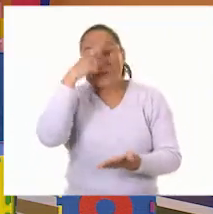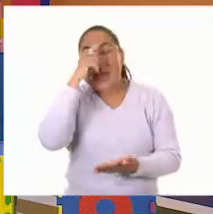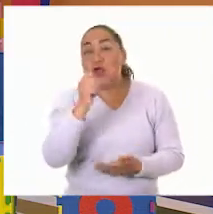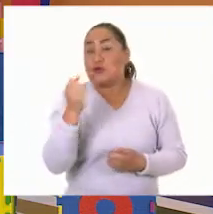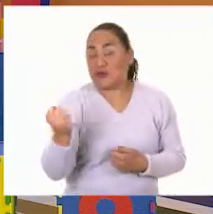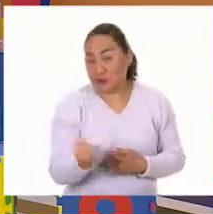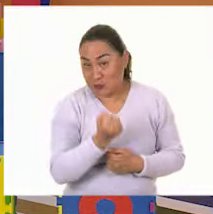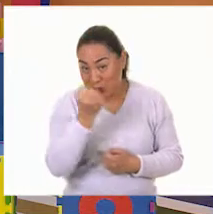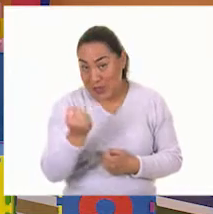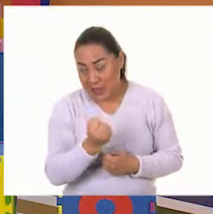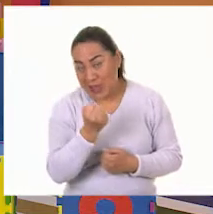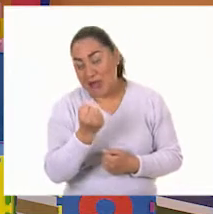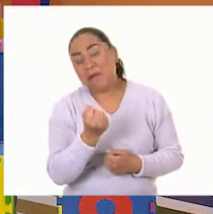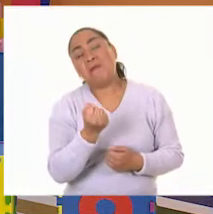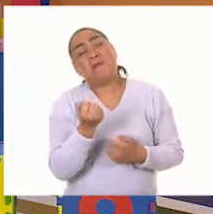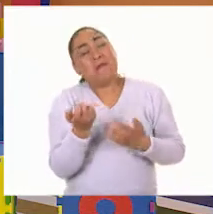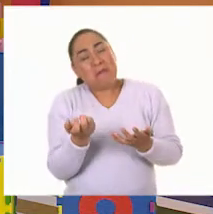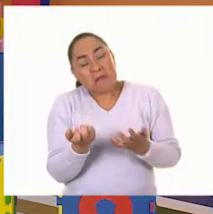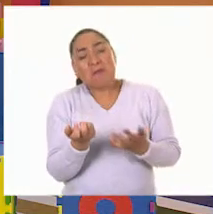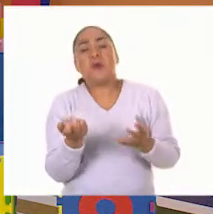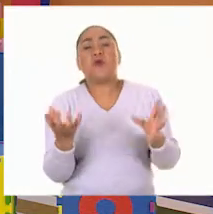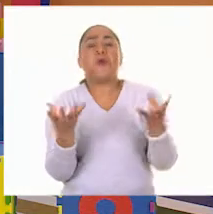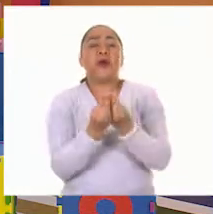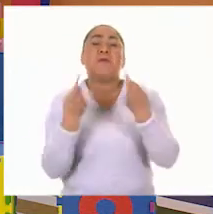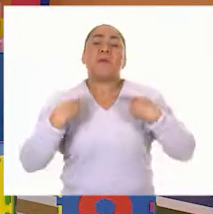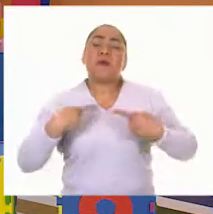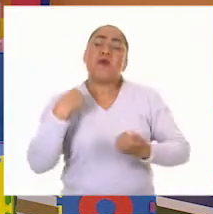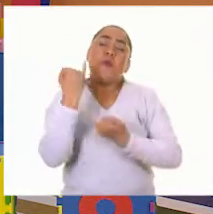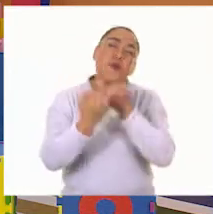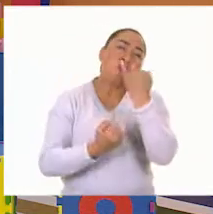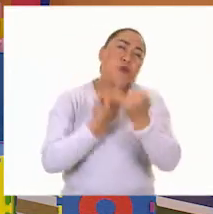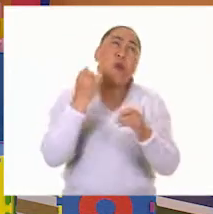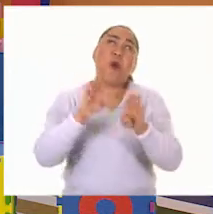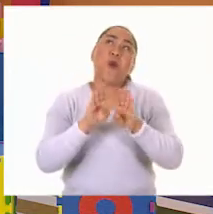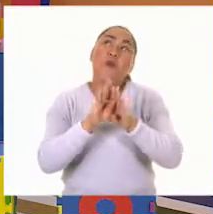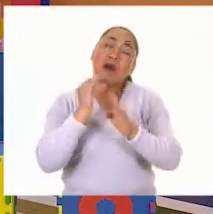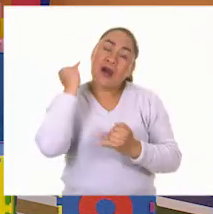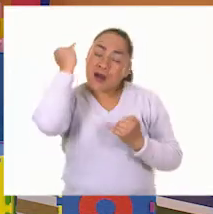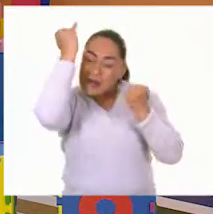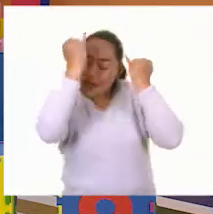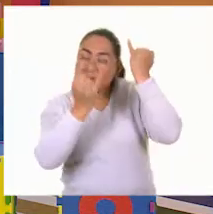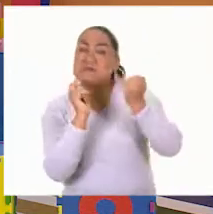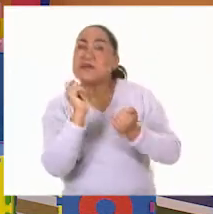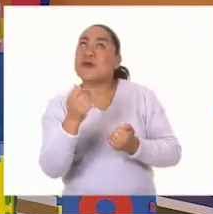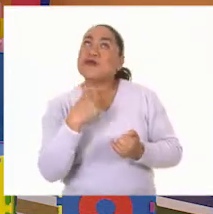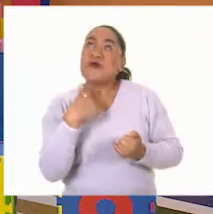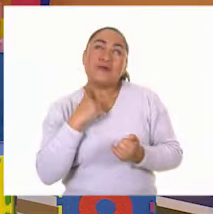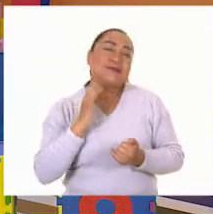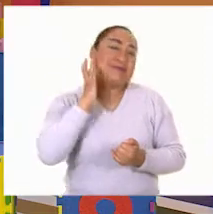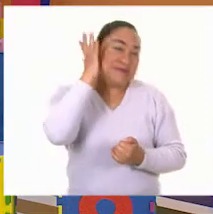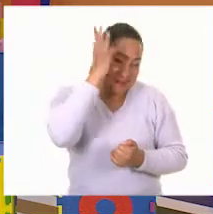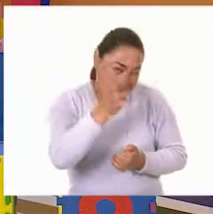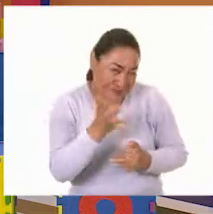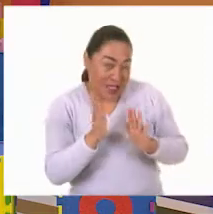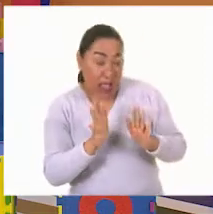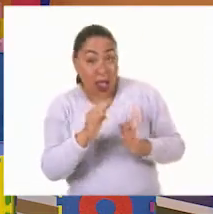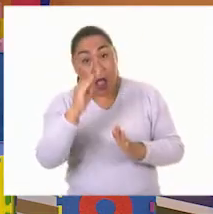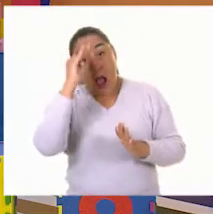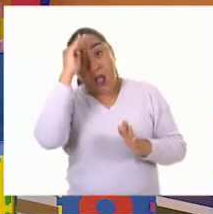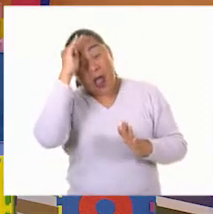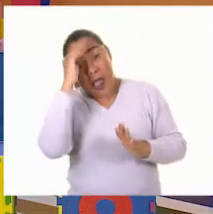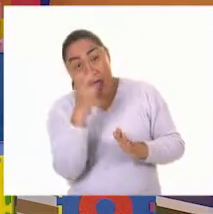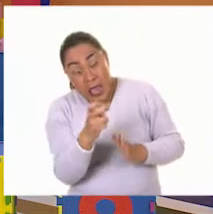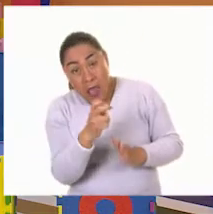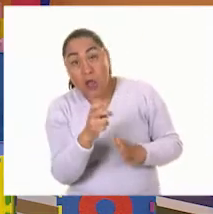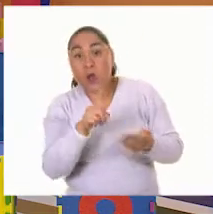Solamente eran juegos en donde las personas jugaban a imaginarse qué les podía pasar en el futuro. Pero no quiere decir que